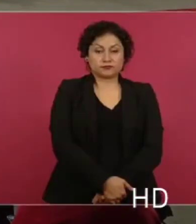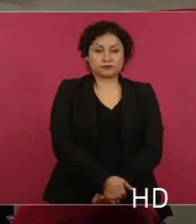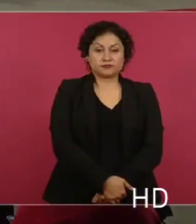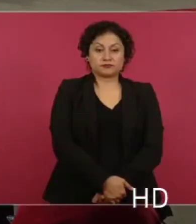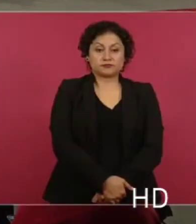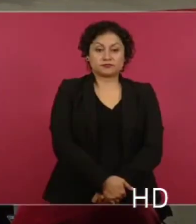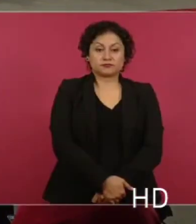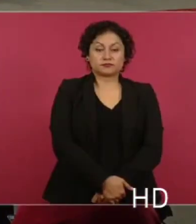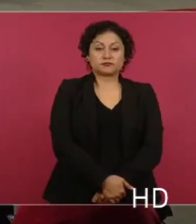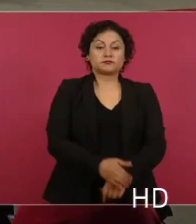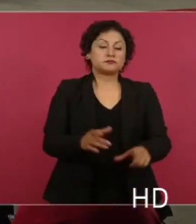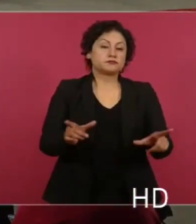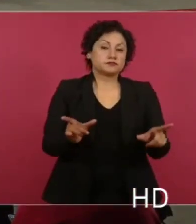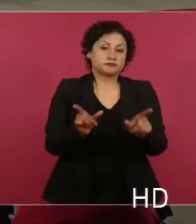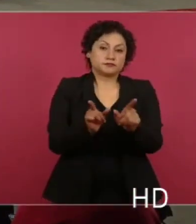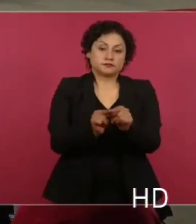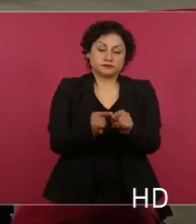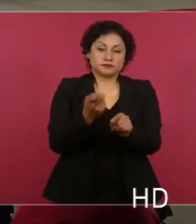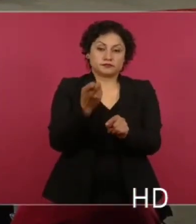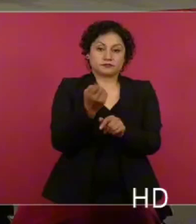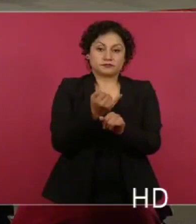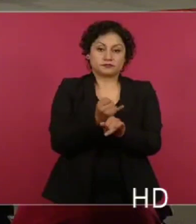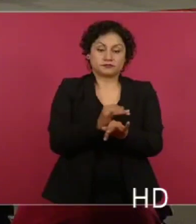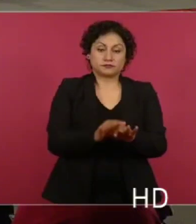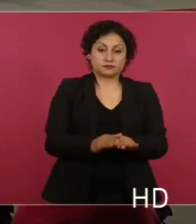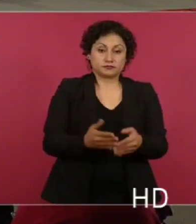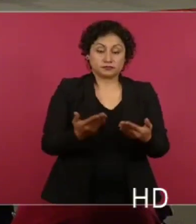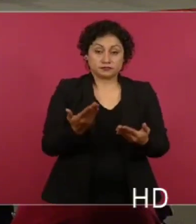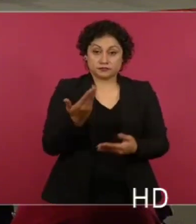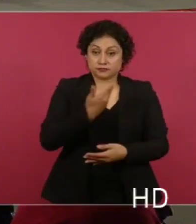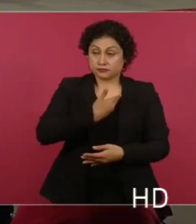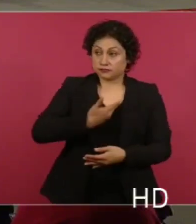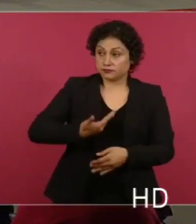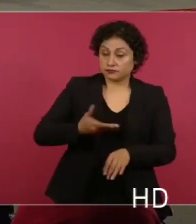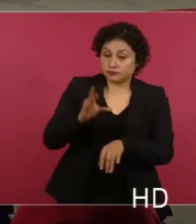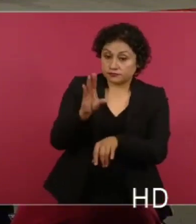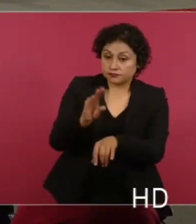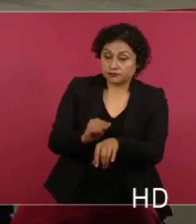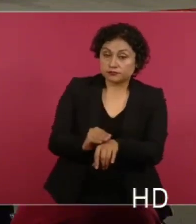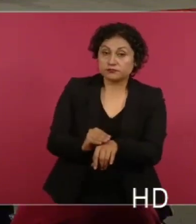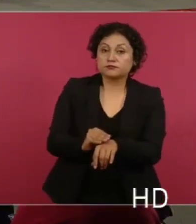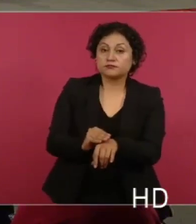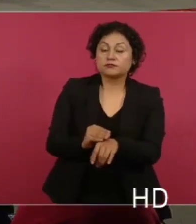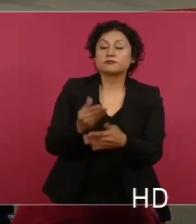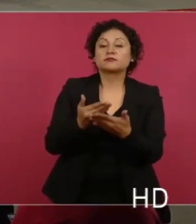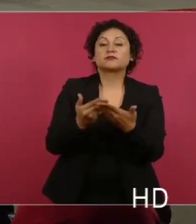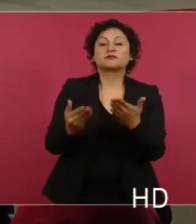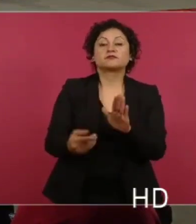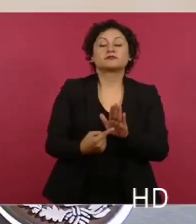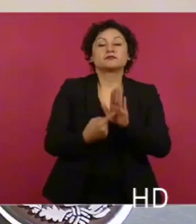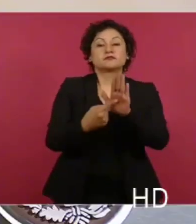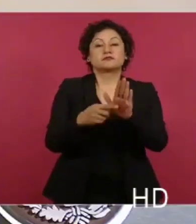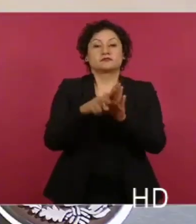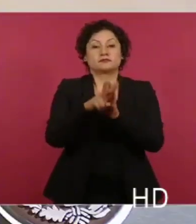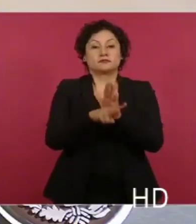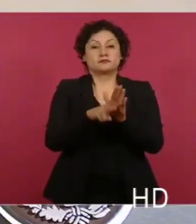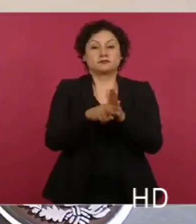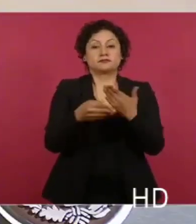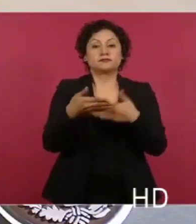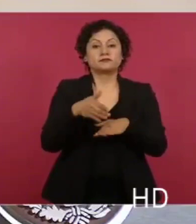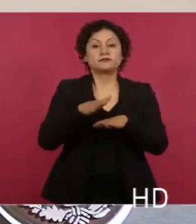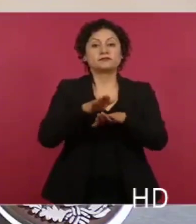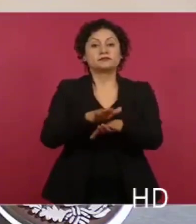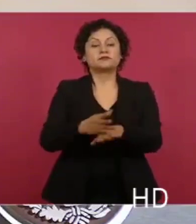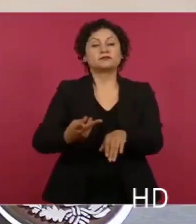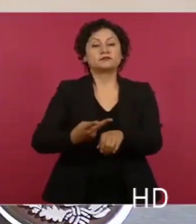Eso es todo en cuanto a los reportes y, si lo permite usted, señor presidente, presentaremos a continuación el video sobre estudios de calidad